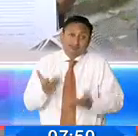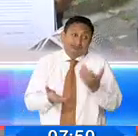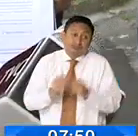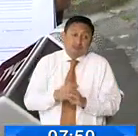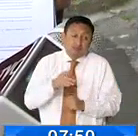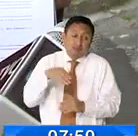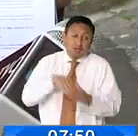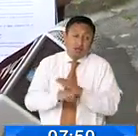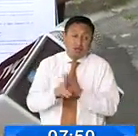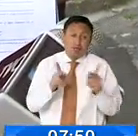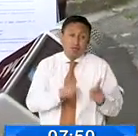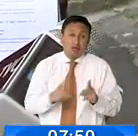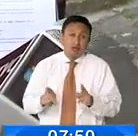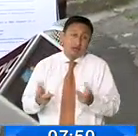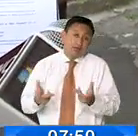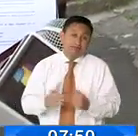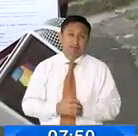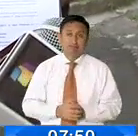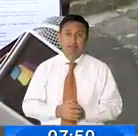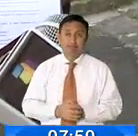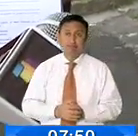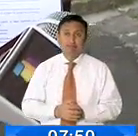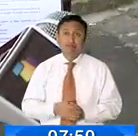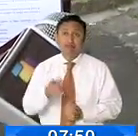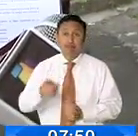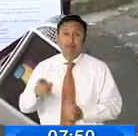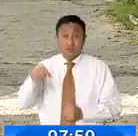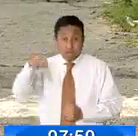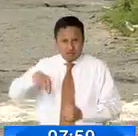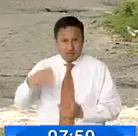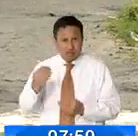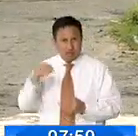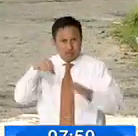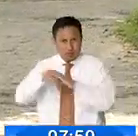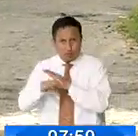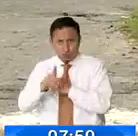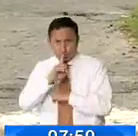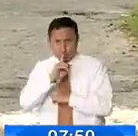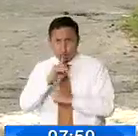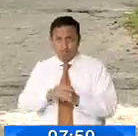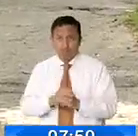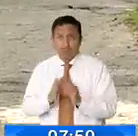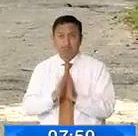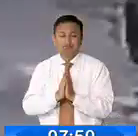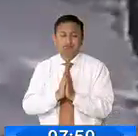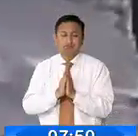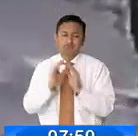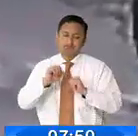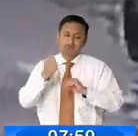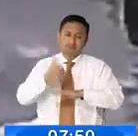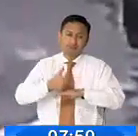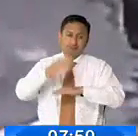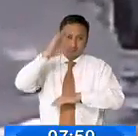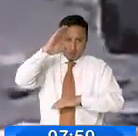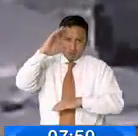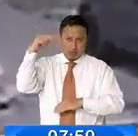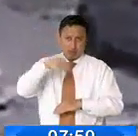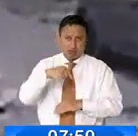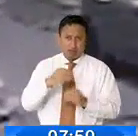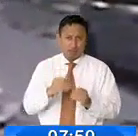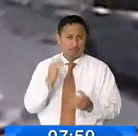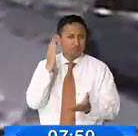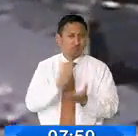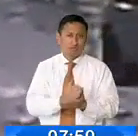planificar sus fechorías. Sí, es una guarida ahí. Piden entonces la intervención policial para frenar los hechos